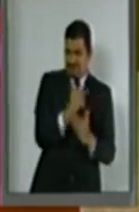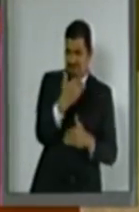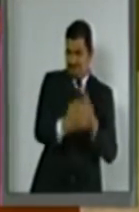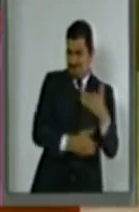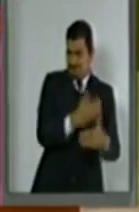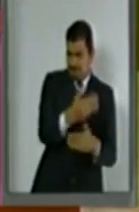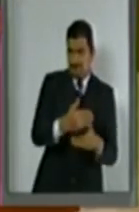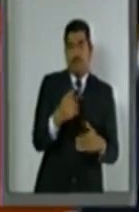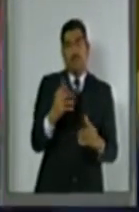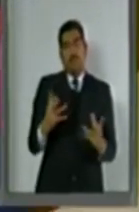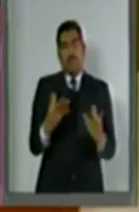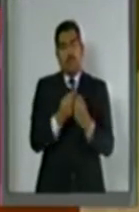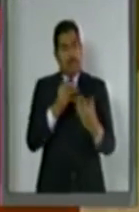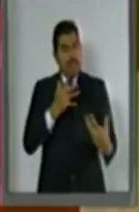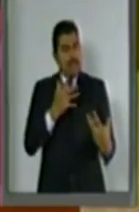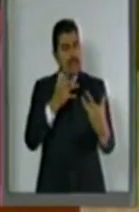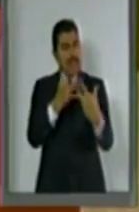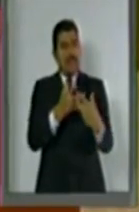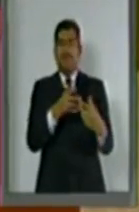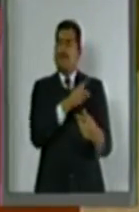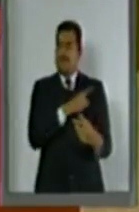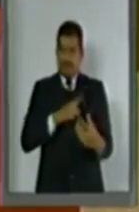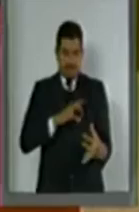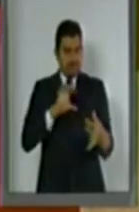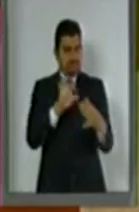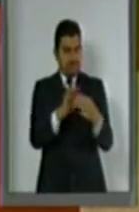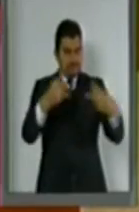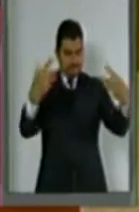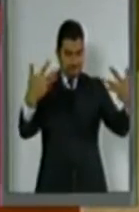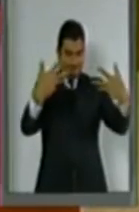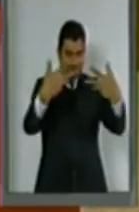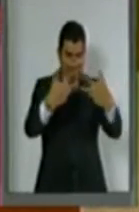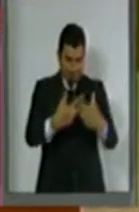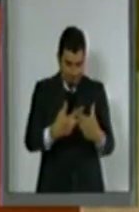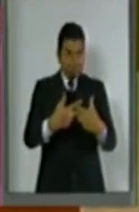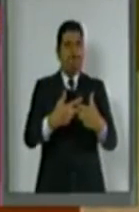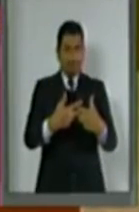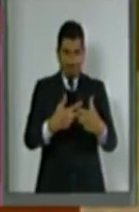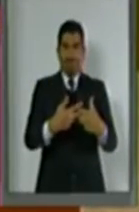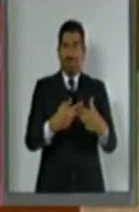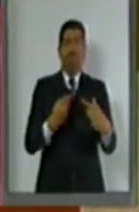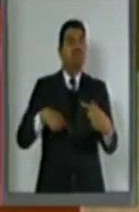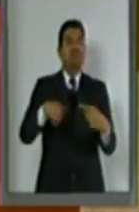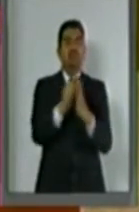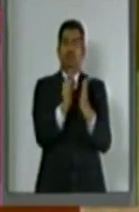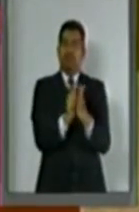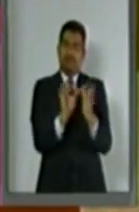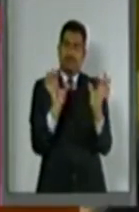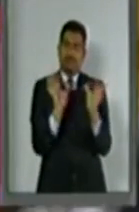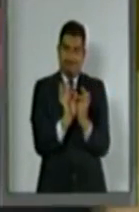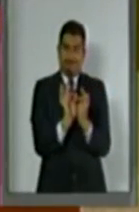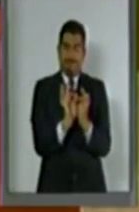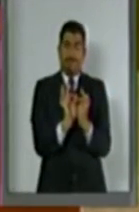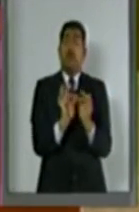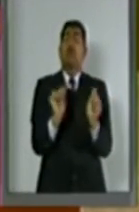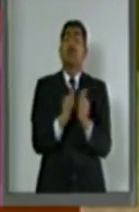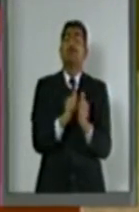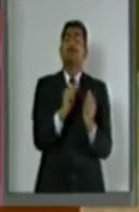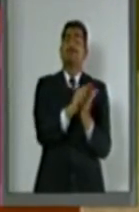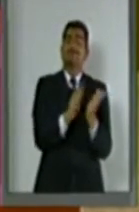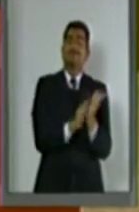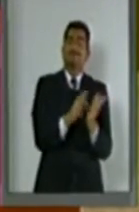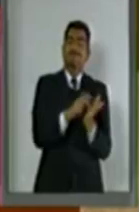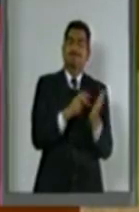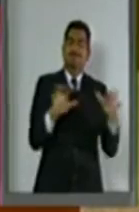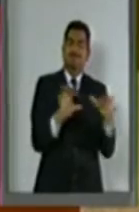con la armonización y la congruencia que tenemos que tener en nuestro marco jurídico con la Reforma